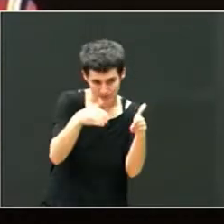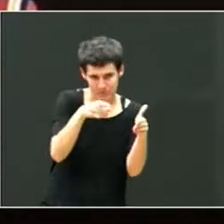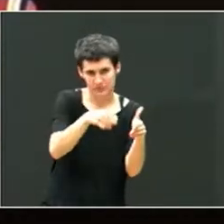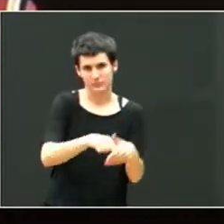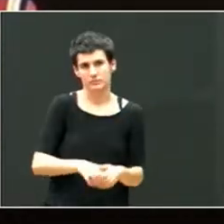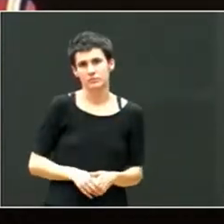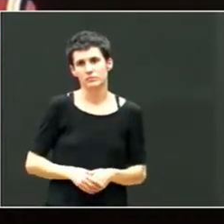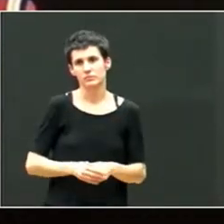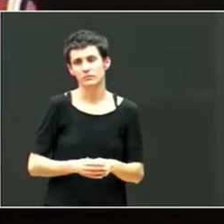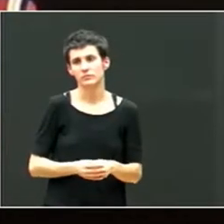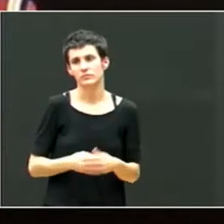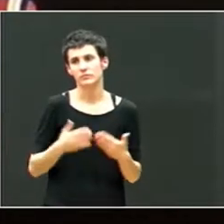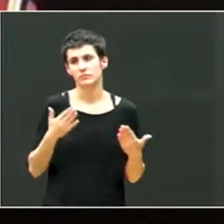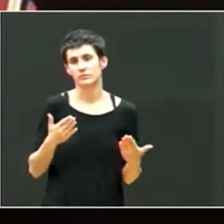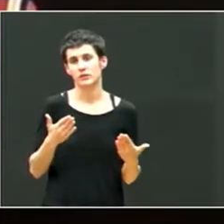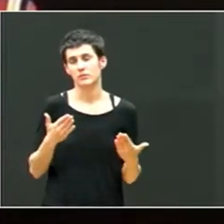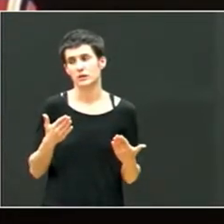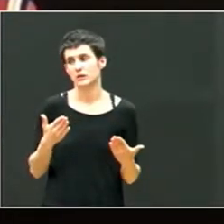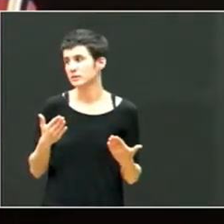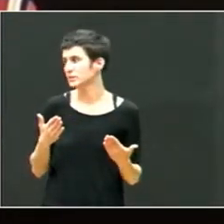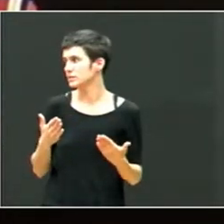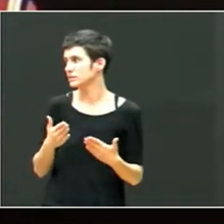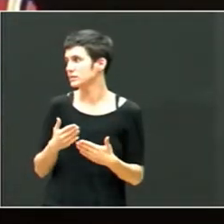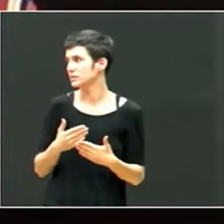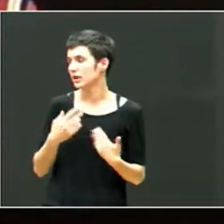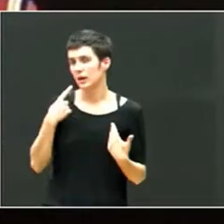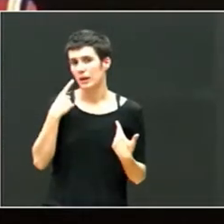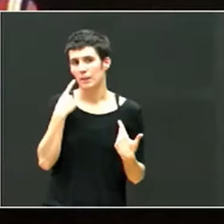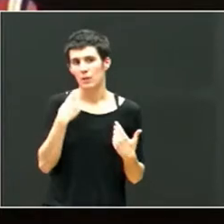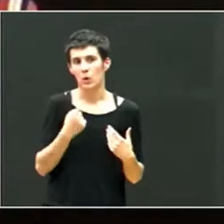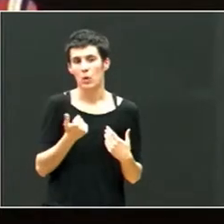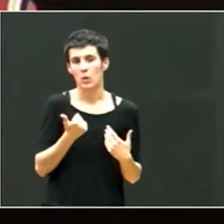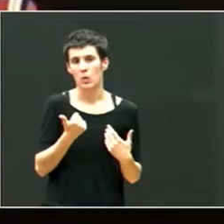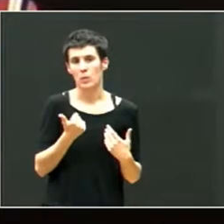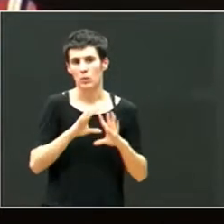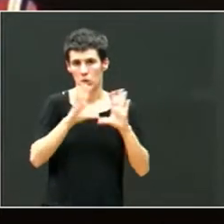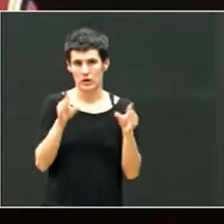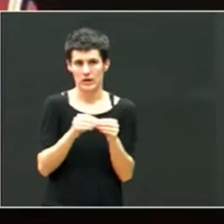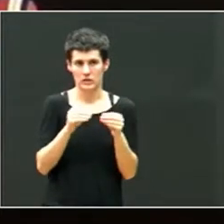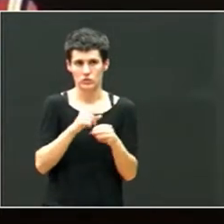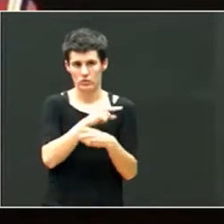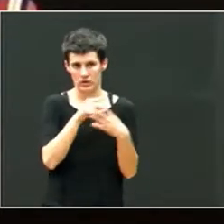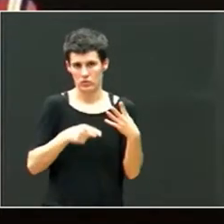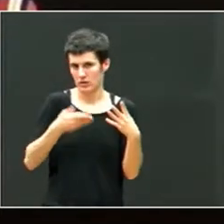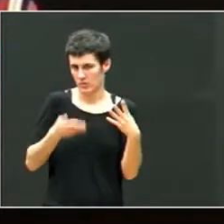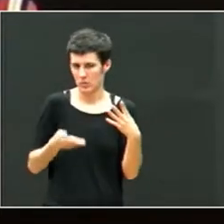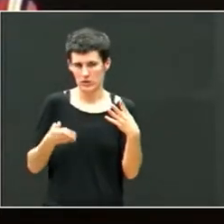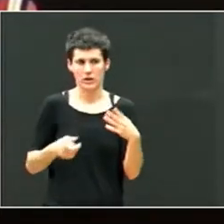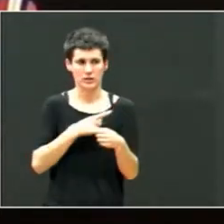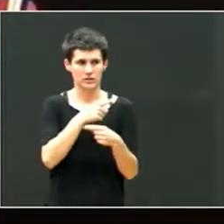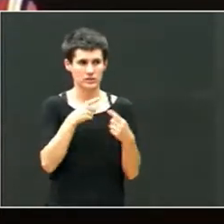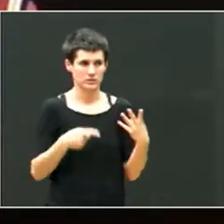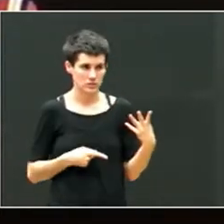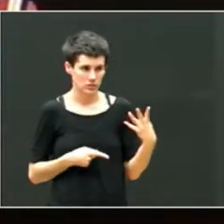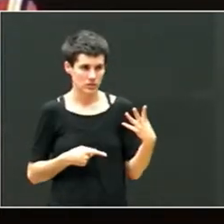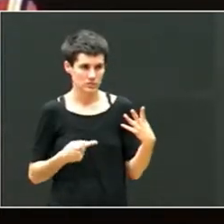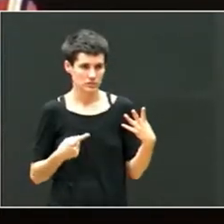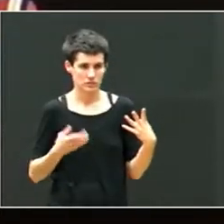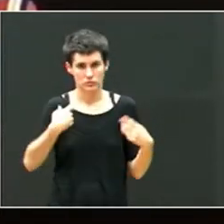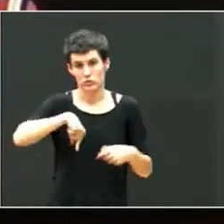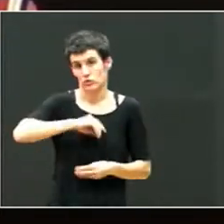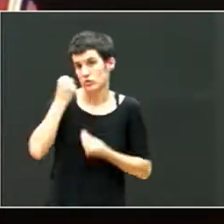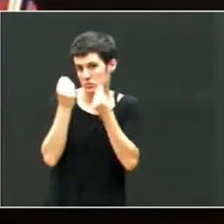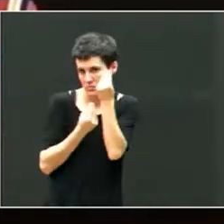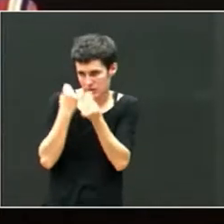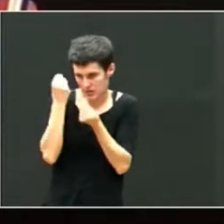Y viendo un poquito los mensajes clave, lo voy a dejar en cuatro, que es un poquito lo que hemos pensado.